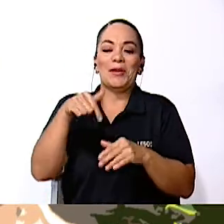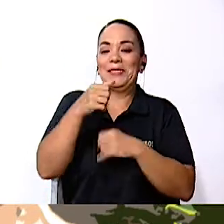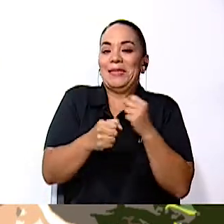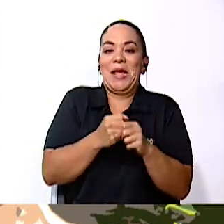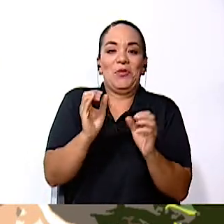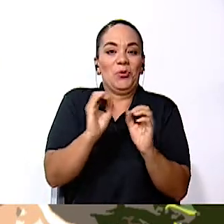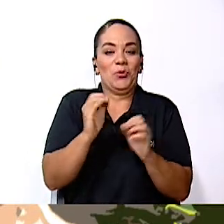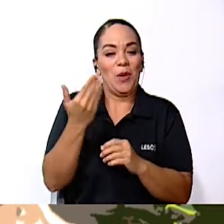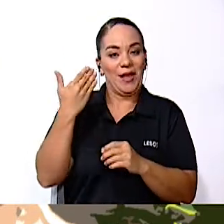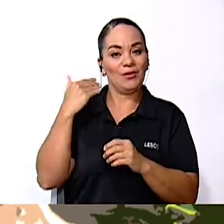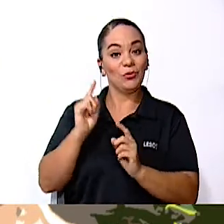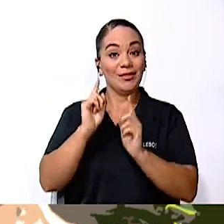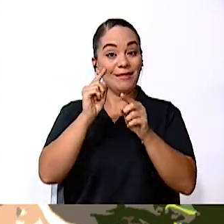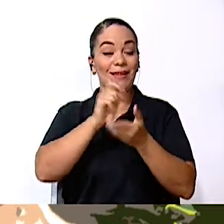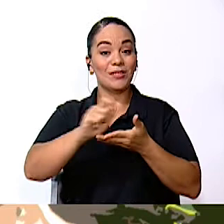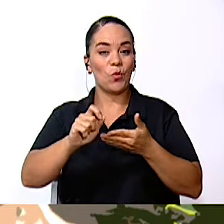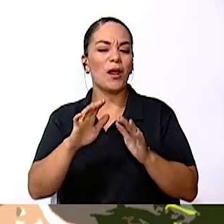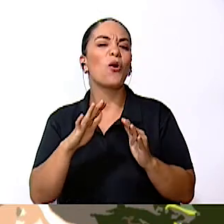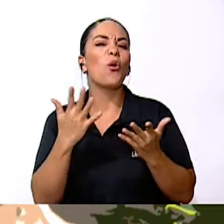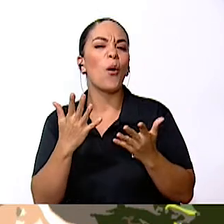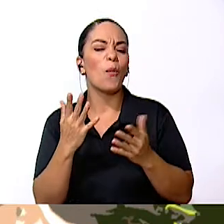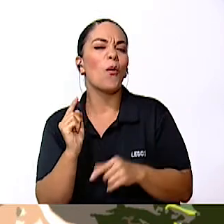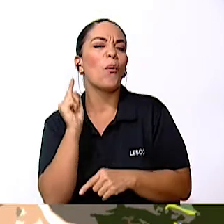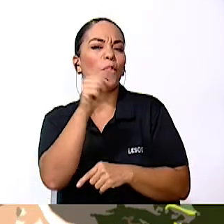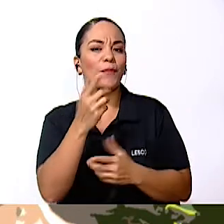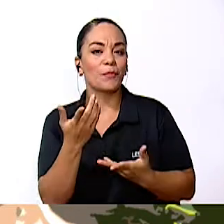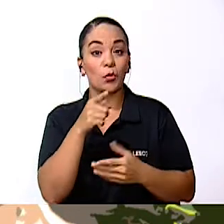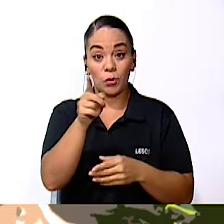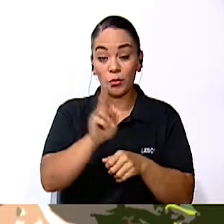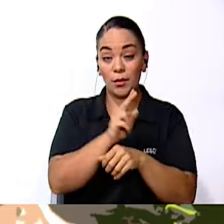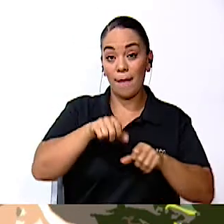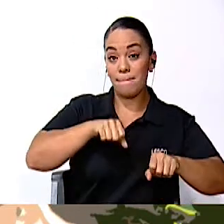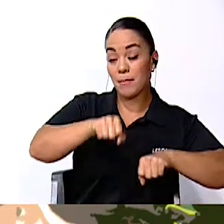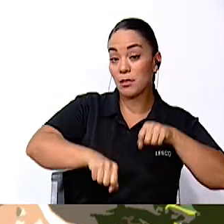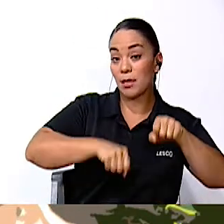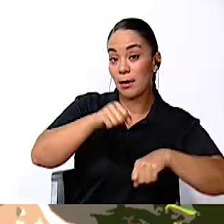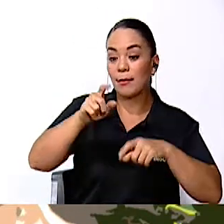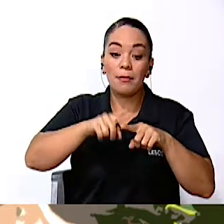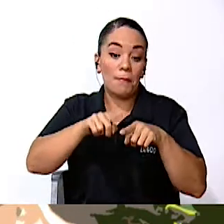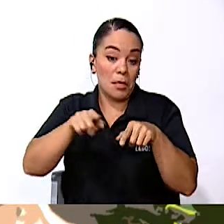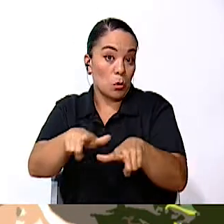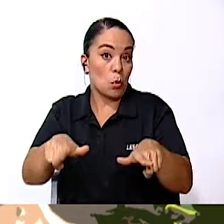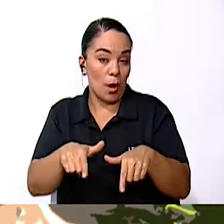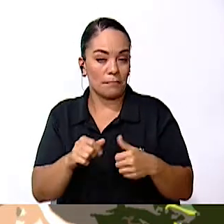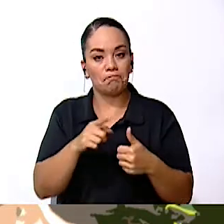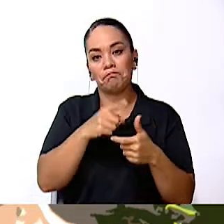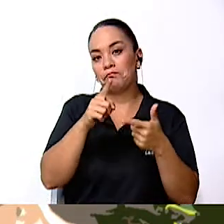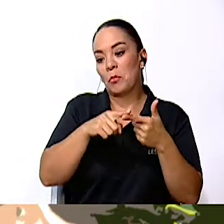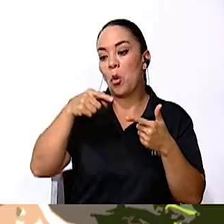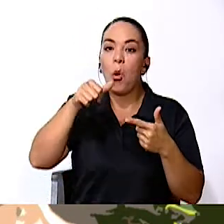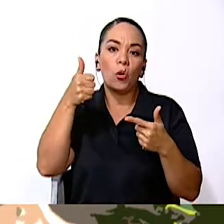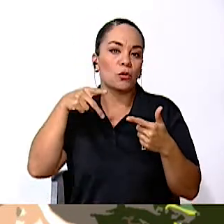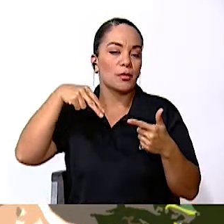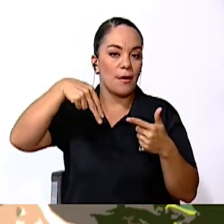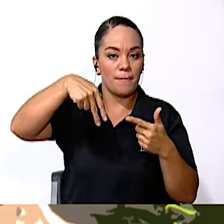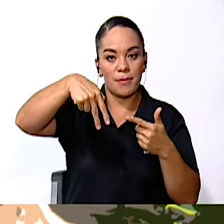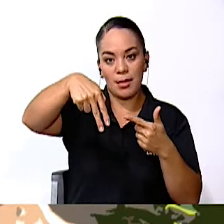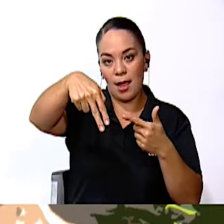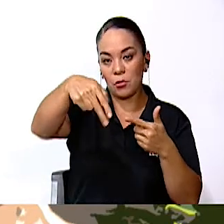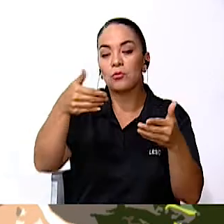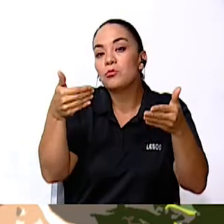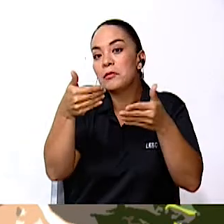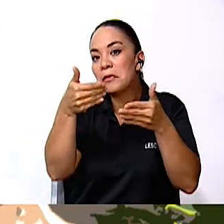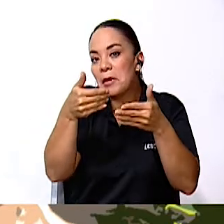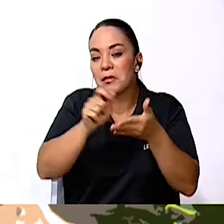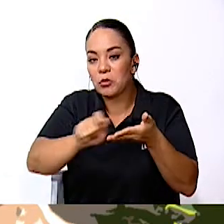prácticamente no fueron. ¿Cómo iban? En bicicleta, dependiendo de la zona. Otros van a pie por la cercanía con la